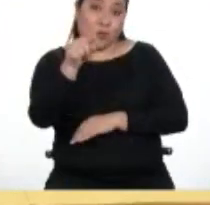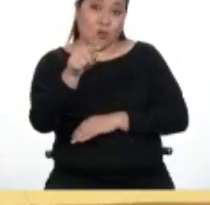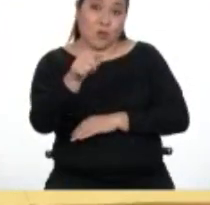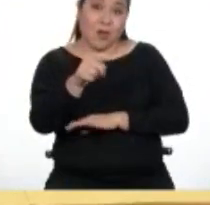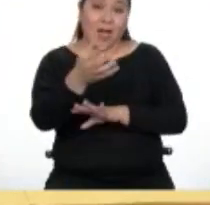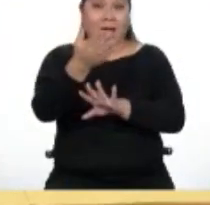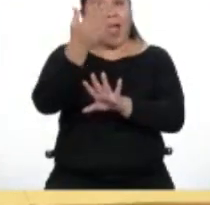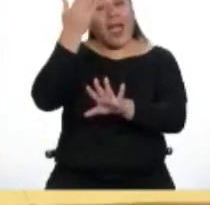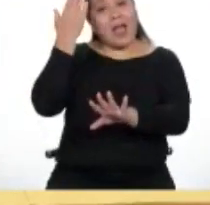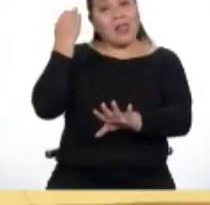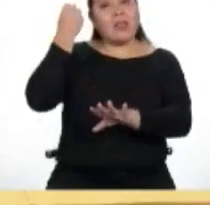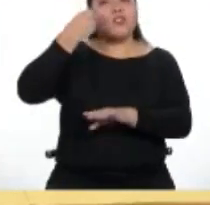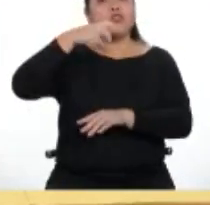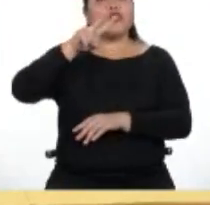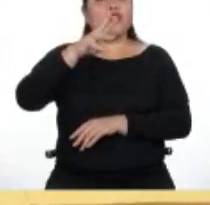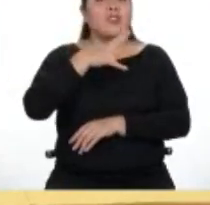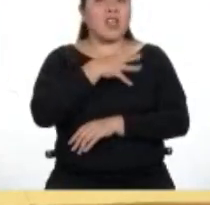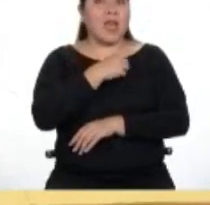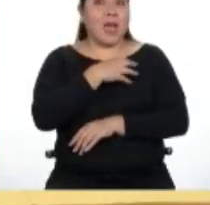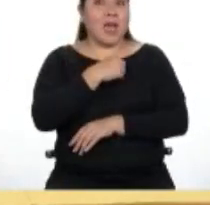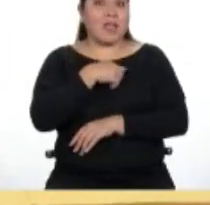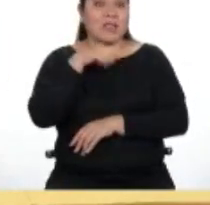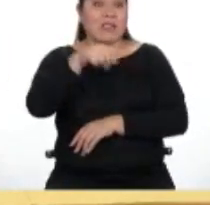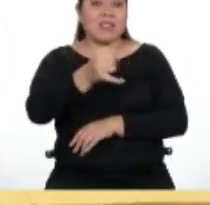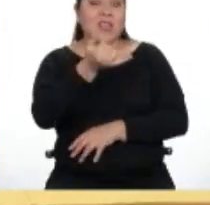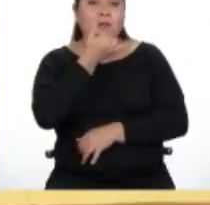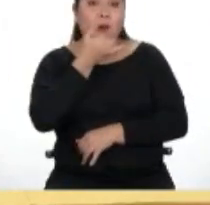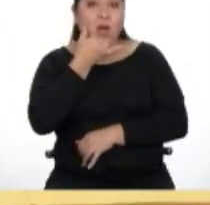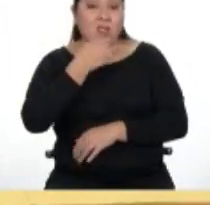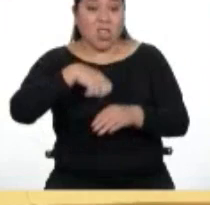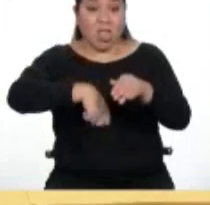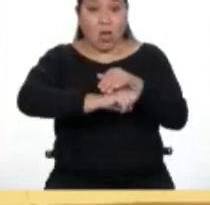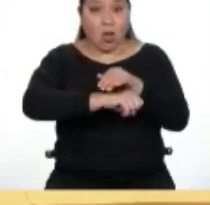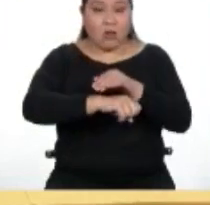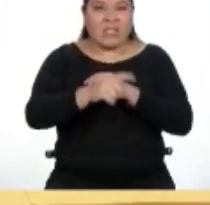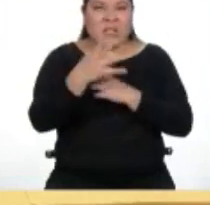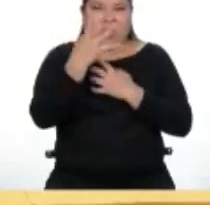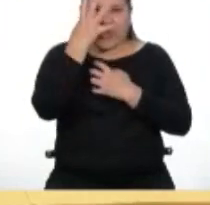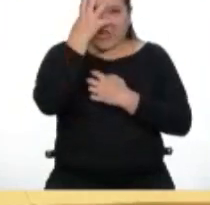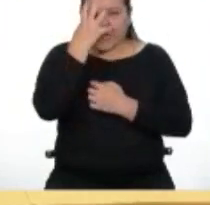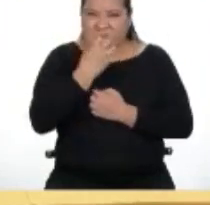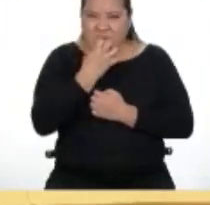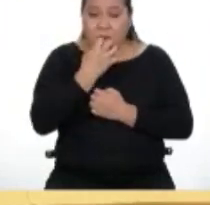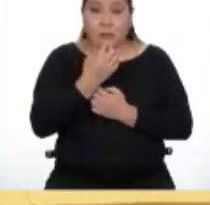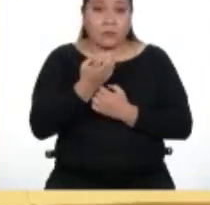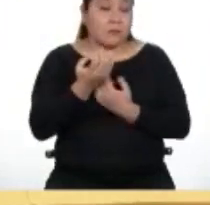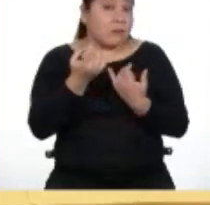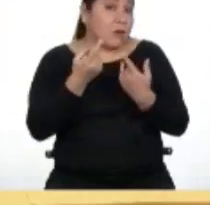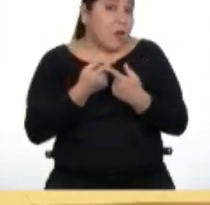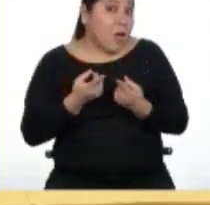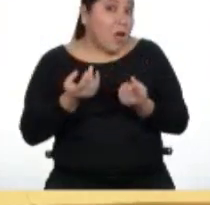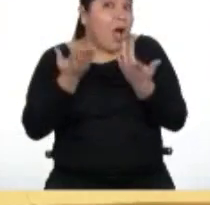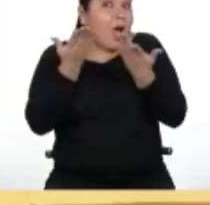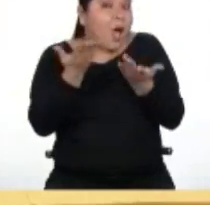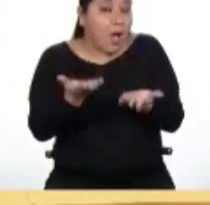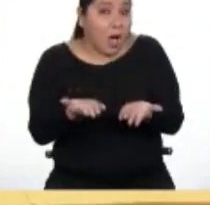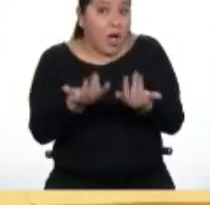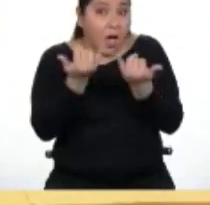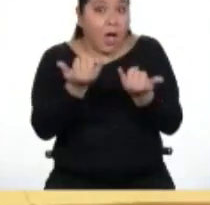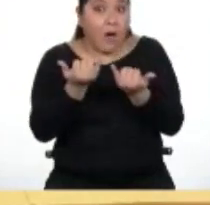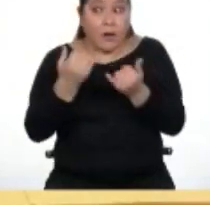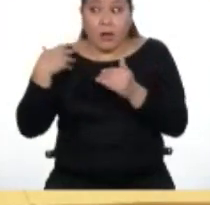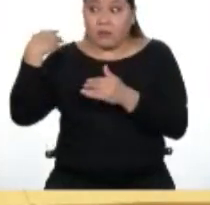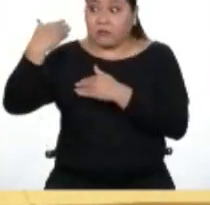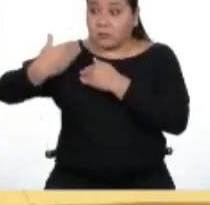tenías 12 años, ese fallo de tu amigo te produjo ira. Pero ahora que han